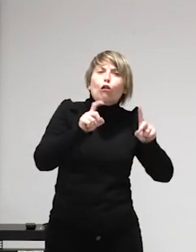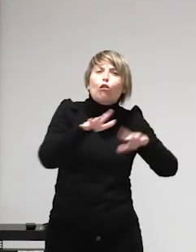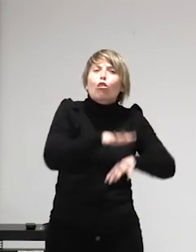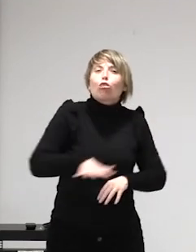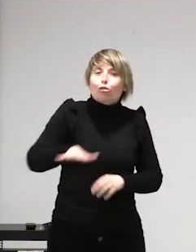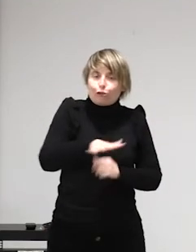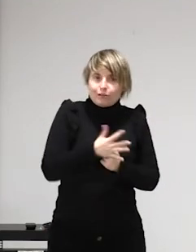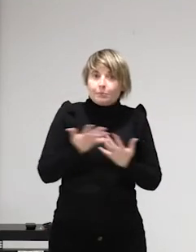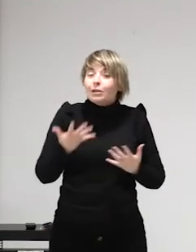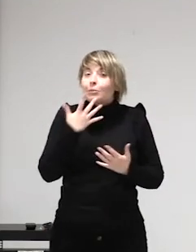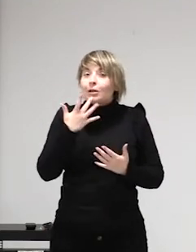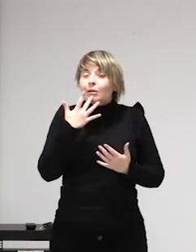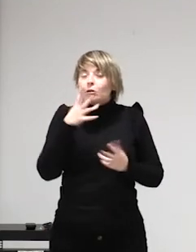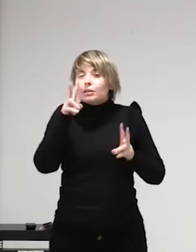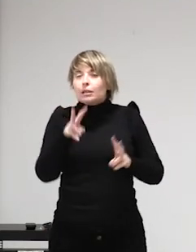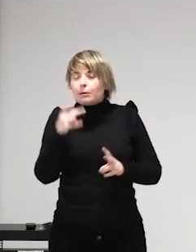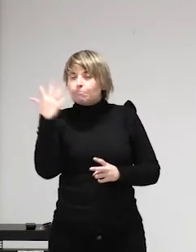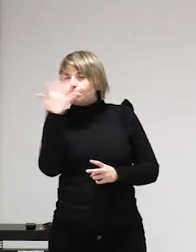propia escuela y respecto a las preguntas